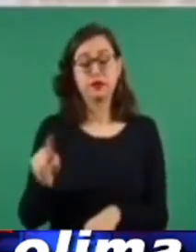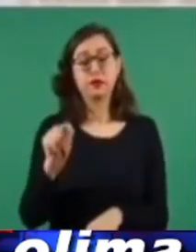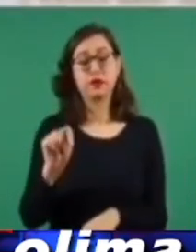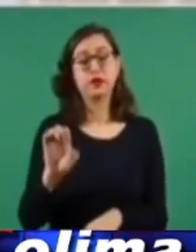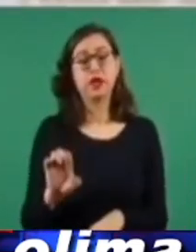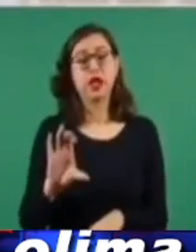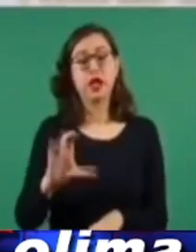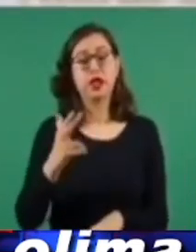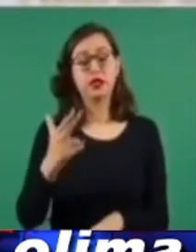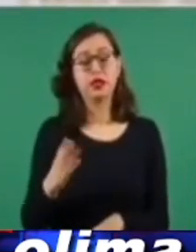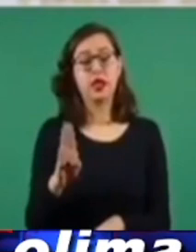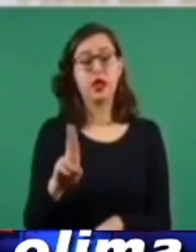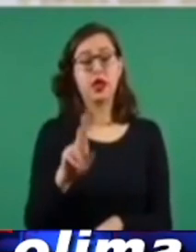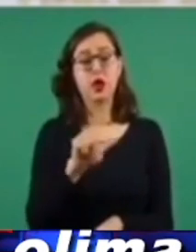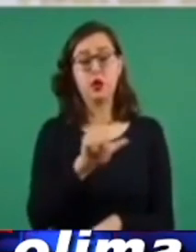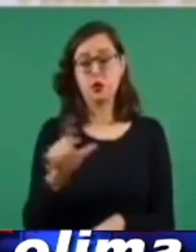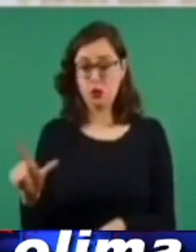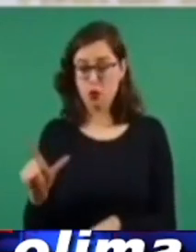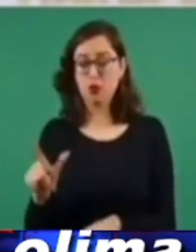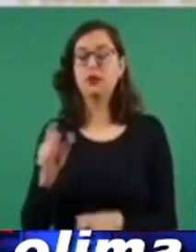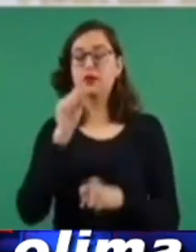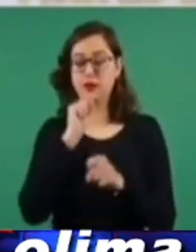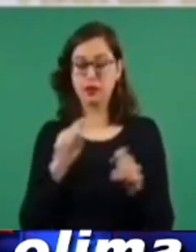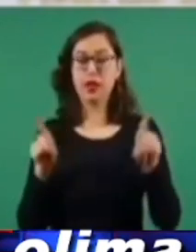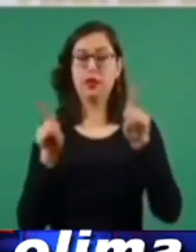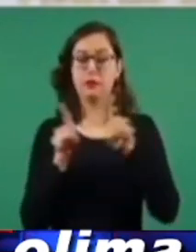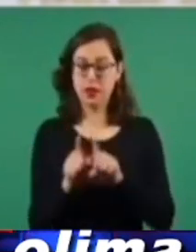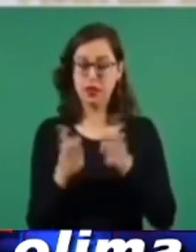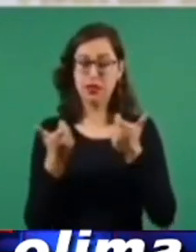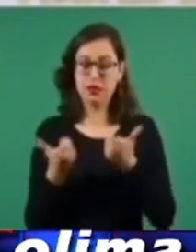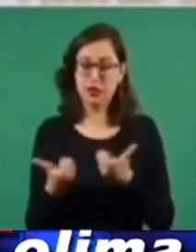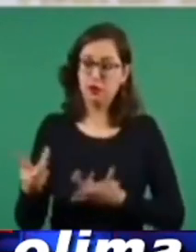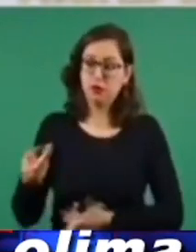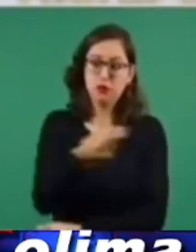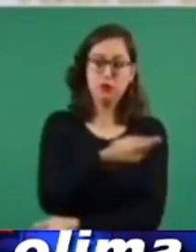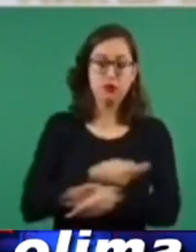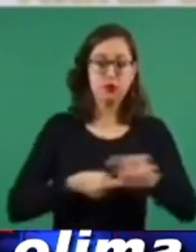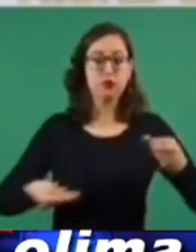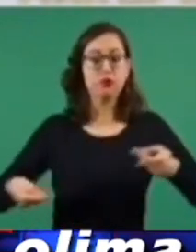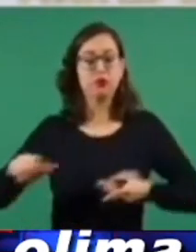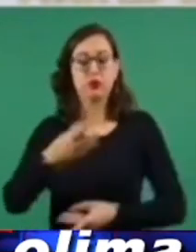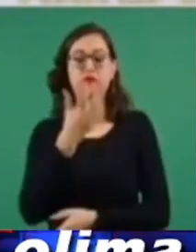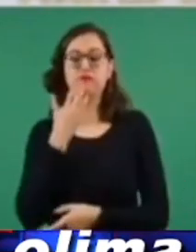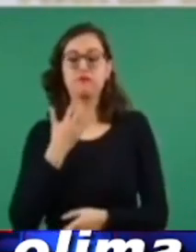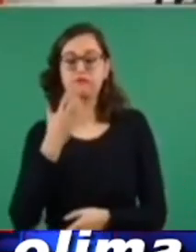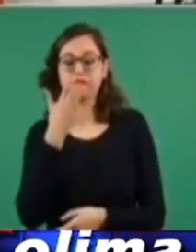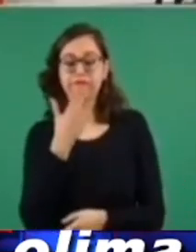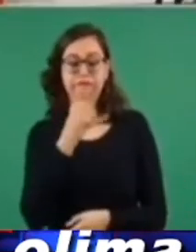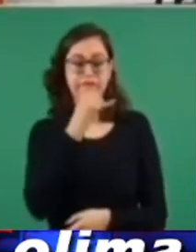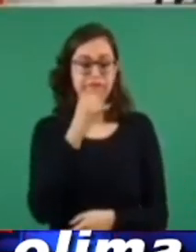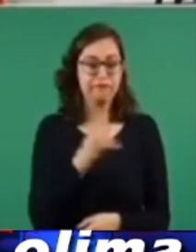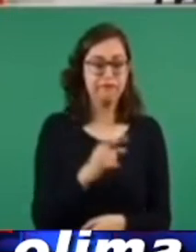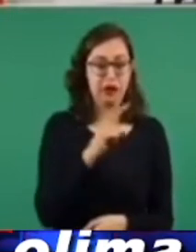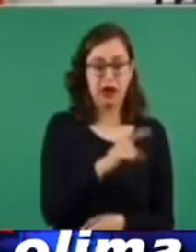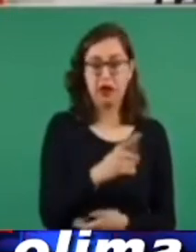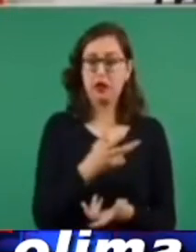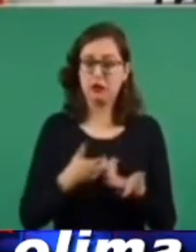que envía recursos a dichas empresas y a otras más a Israel e Italia, países donde se encuentran dichas personas morales